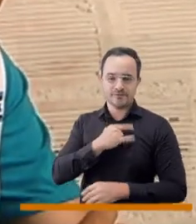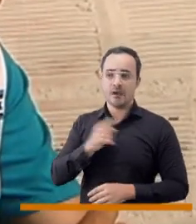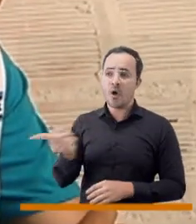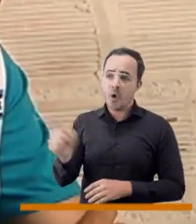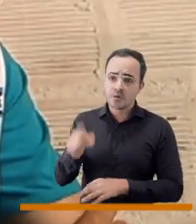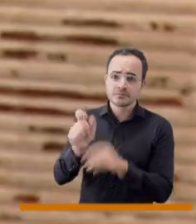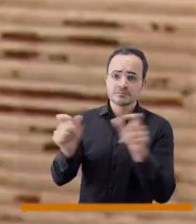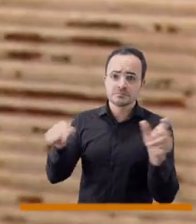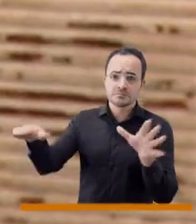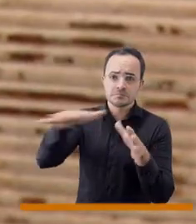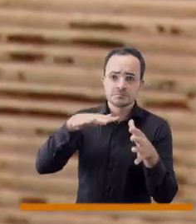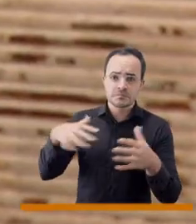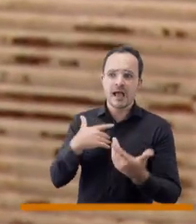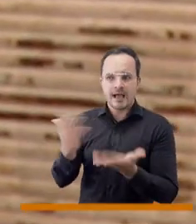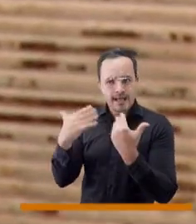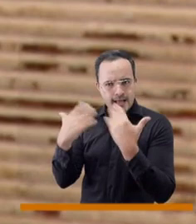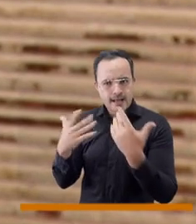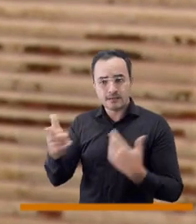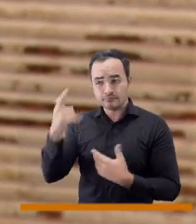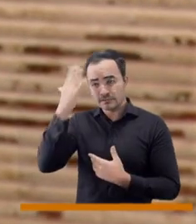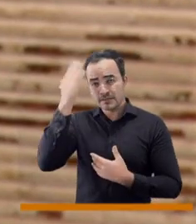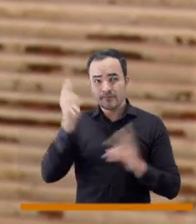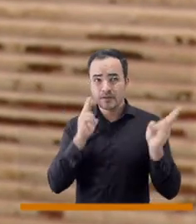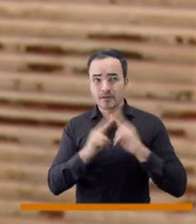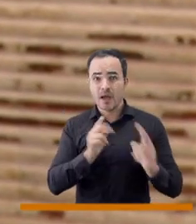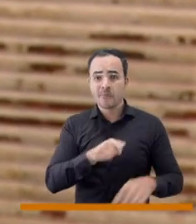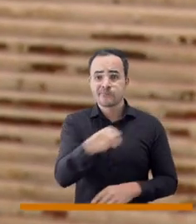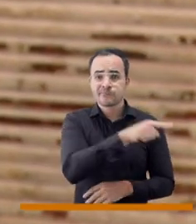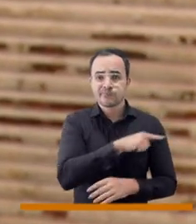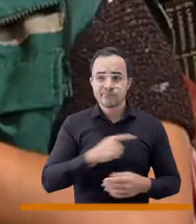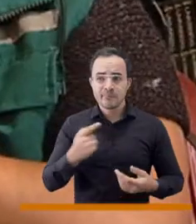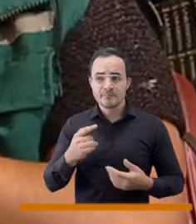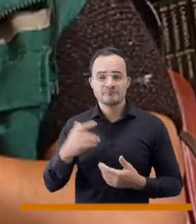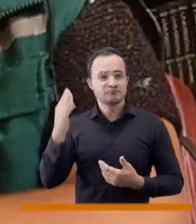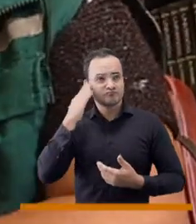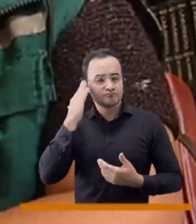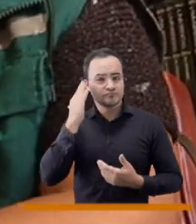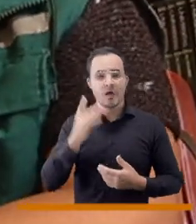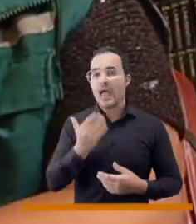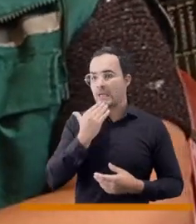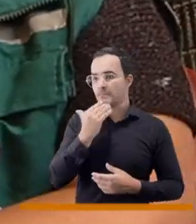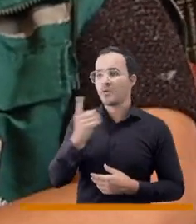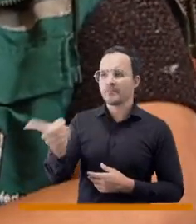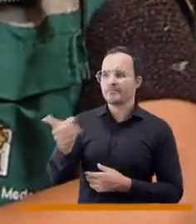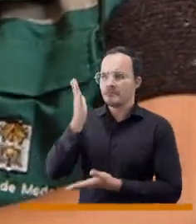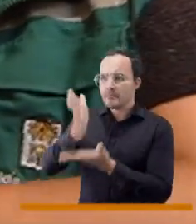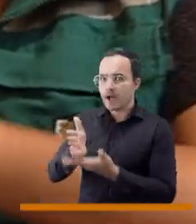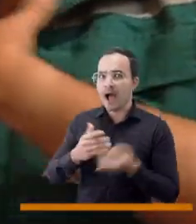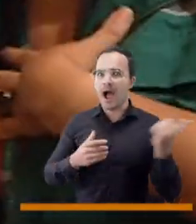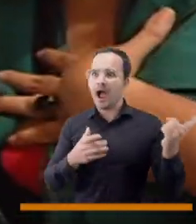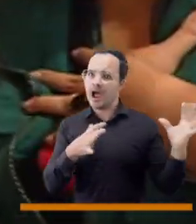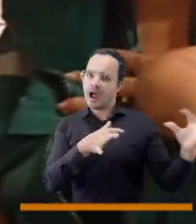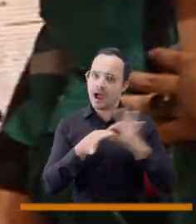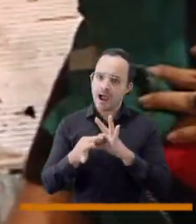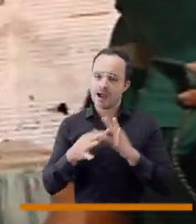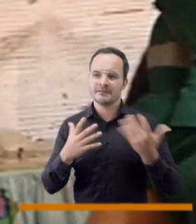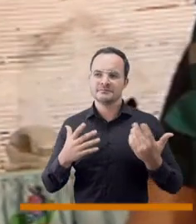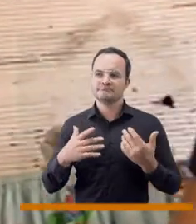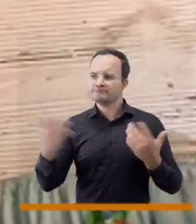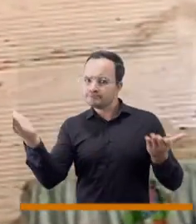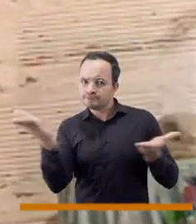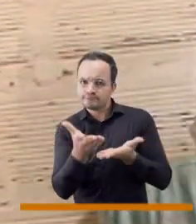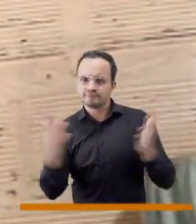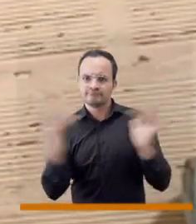y a otras personas y decirles, venga, lo que ustedes tienen, conocen sobre su formación profesional o algunas personas que tengan condiciones